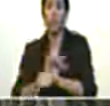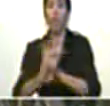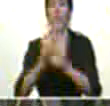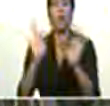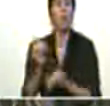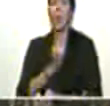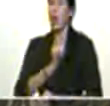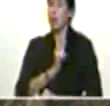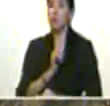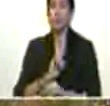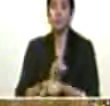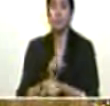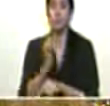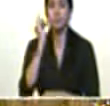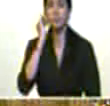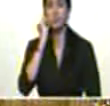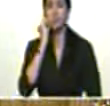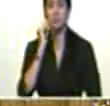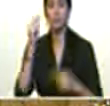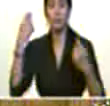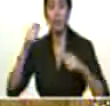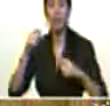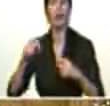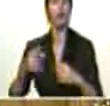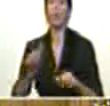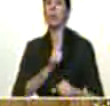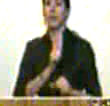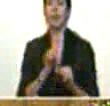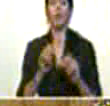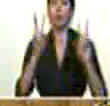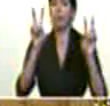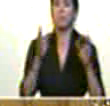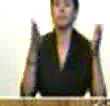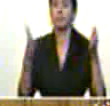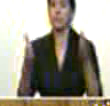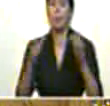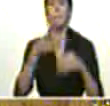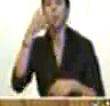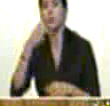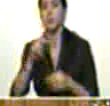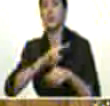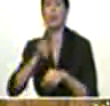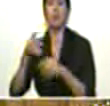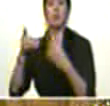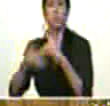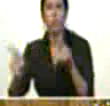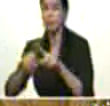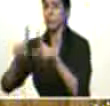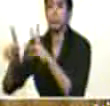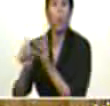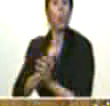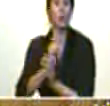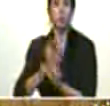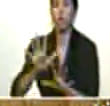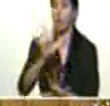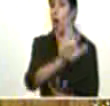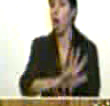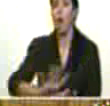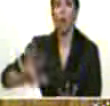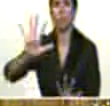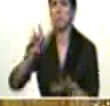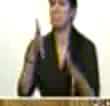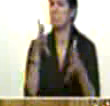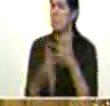extraordinarios que nos permite la vida política institucional económica financiera de la nación ¿cuál es el